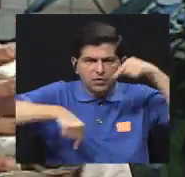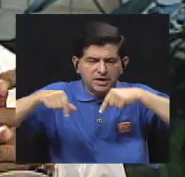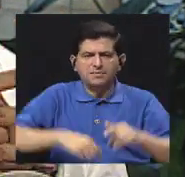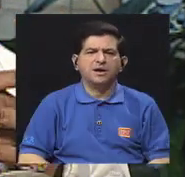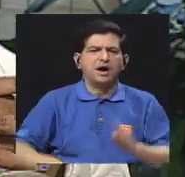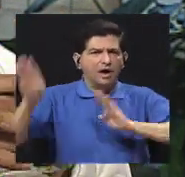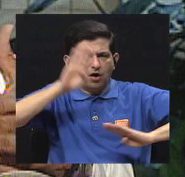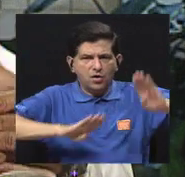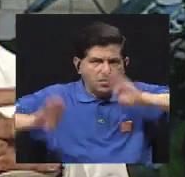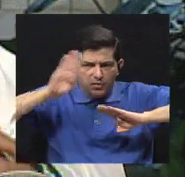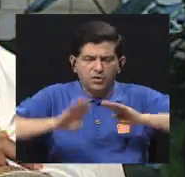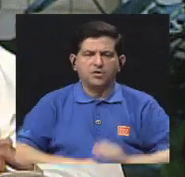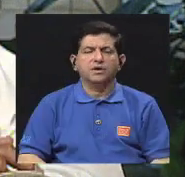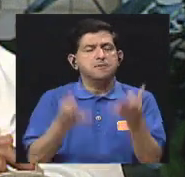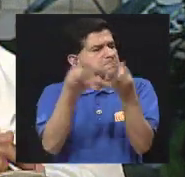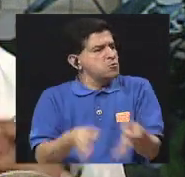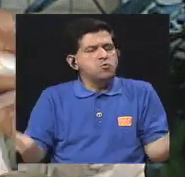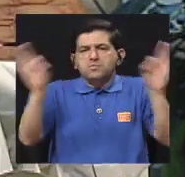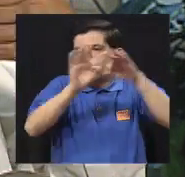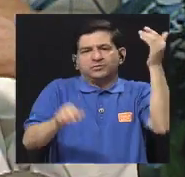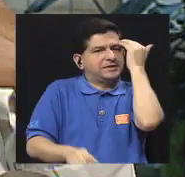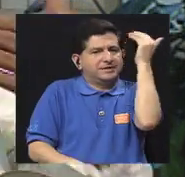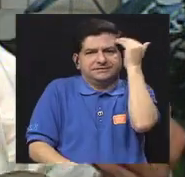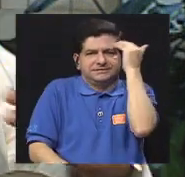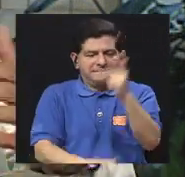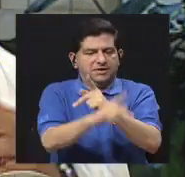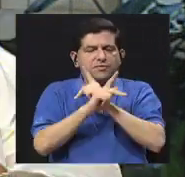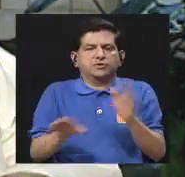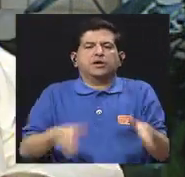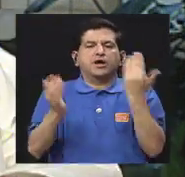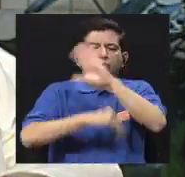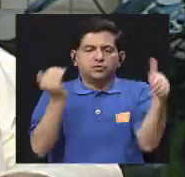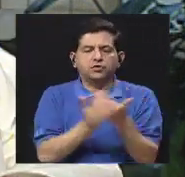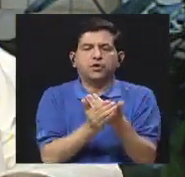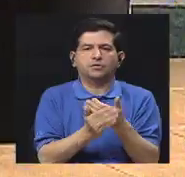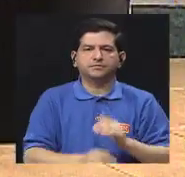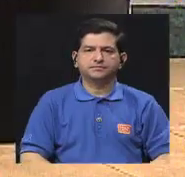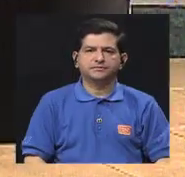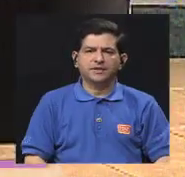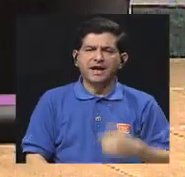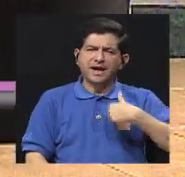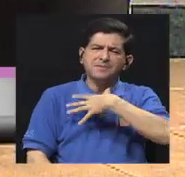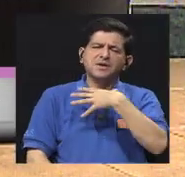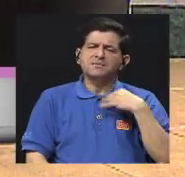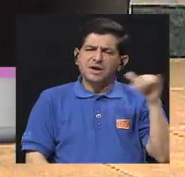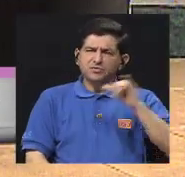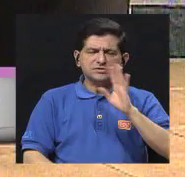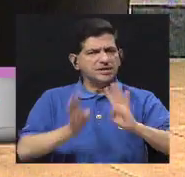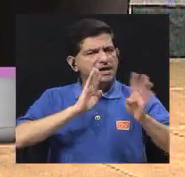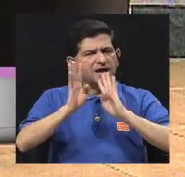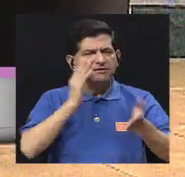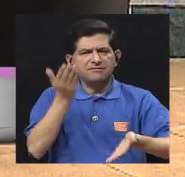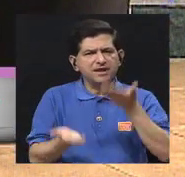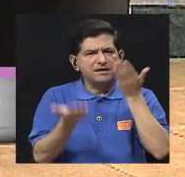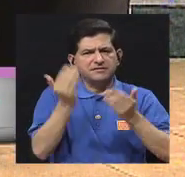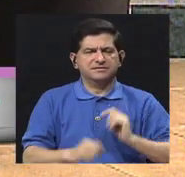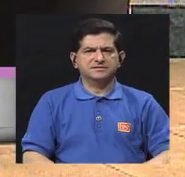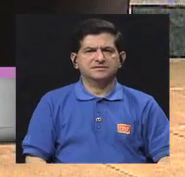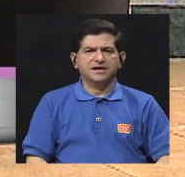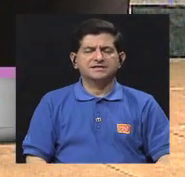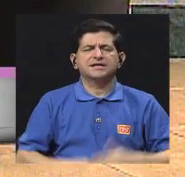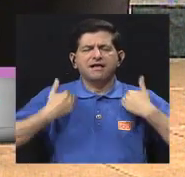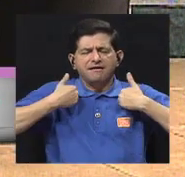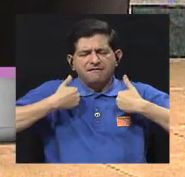biológica. Es muy importante saber cómo protegernos todos. Y me gustaría también que habláramos un poco sobre